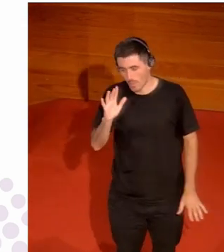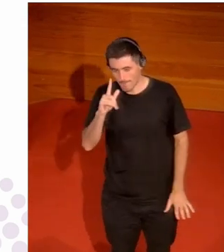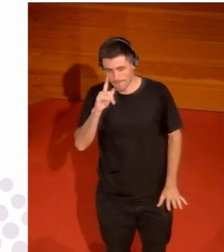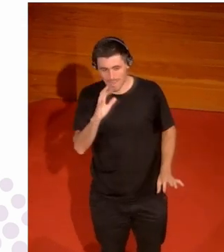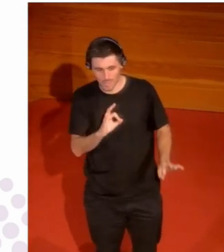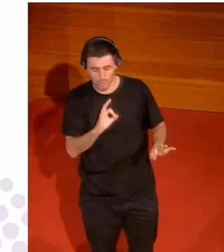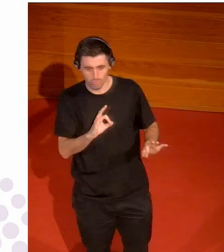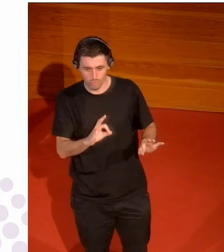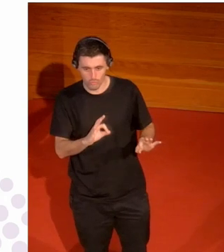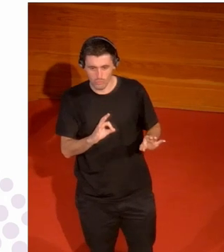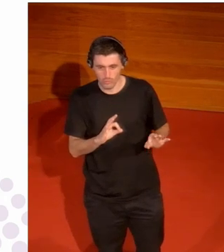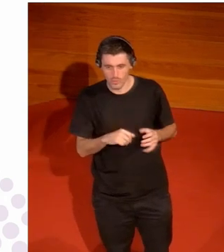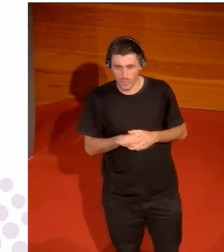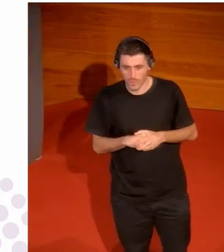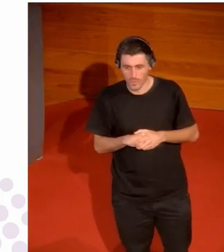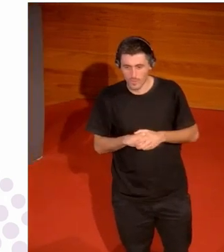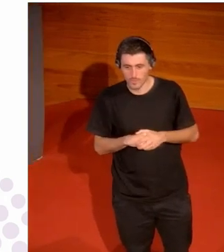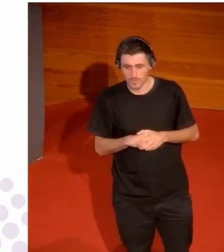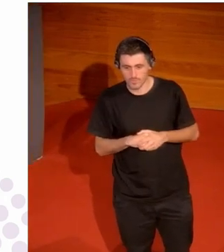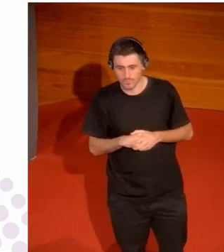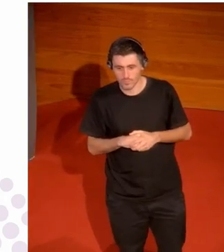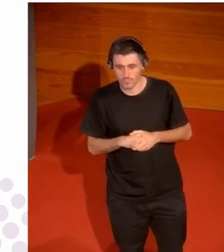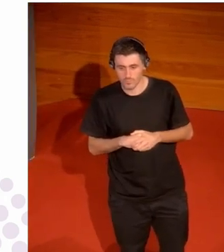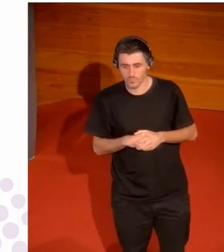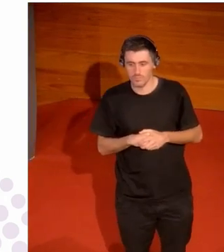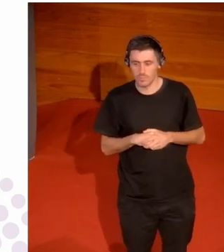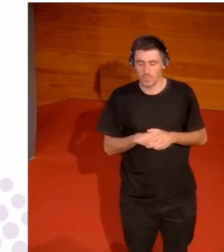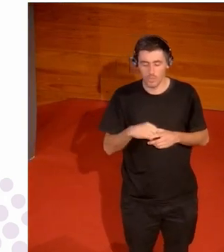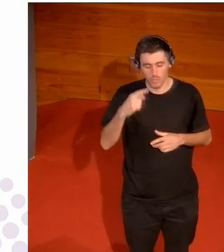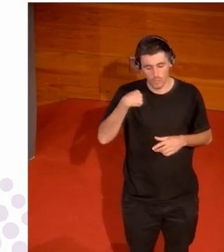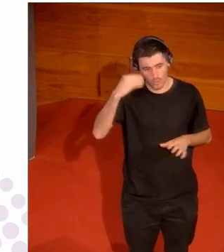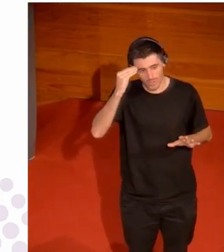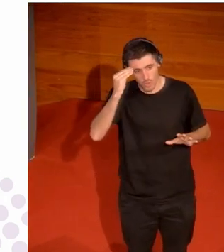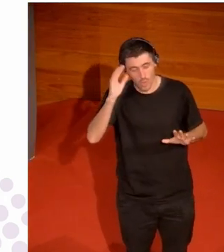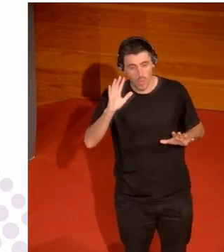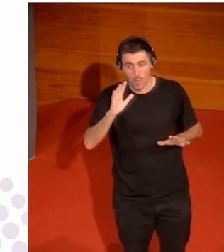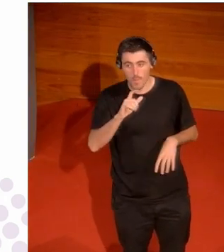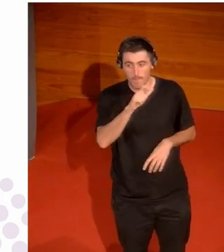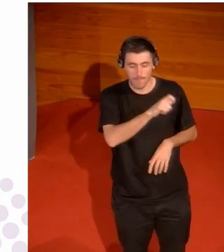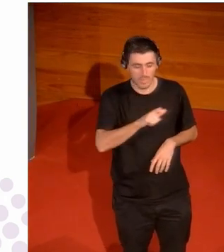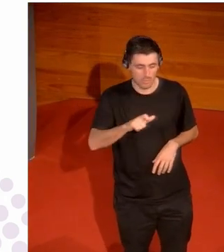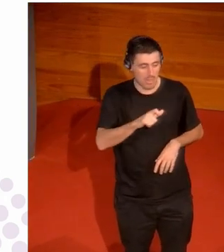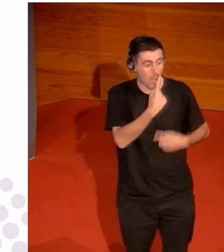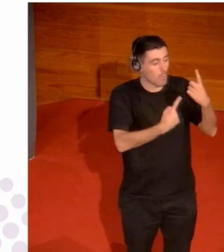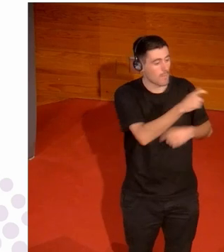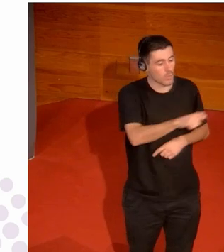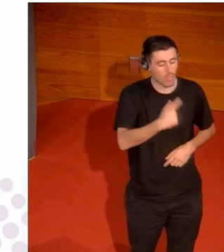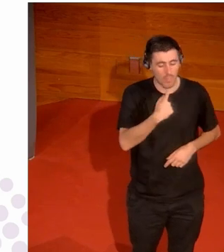peligro que que que personas que se identifican como lo que quieran